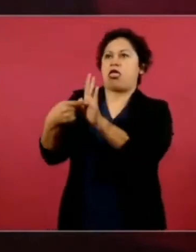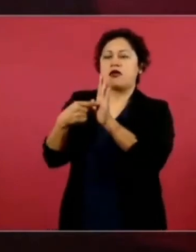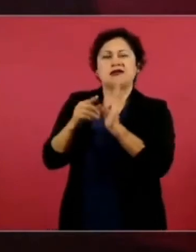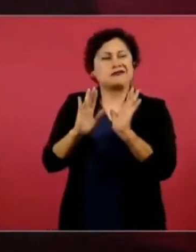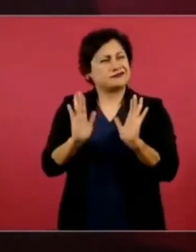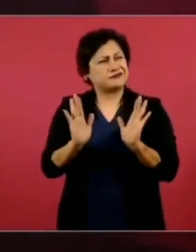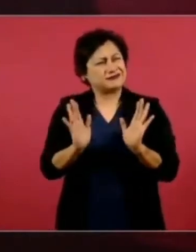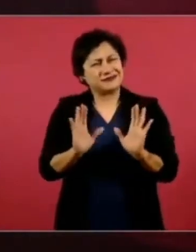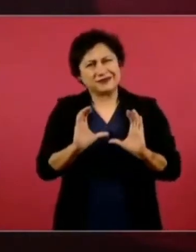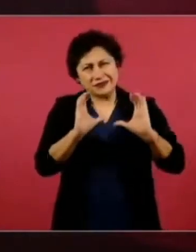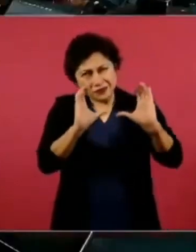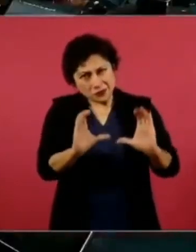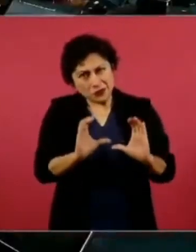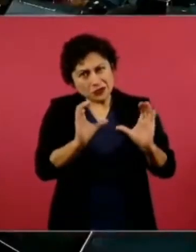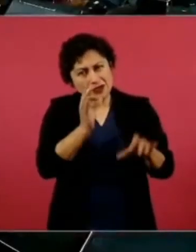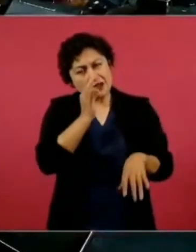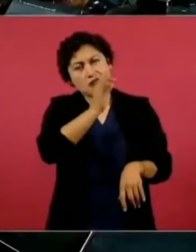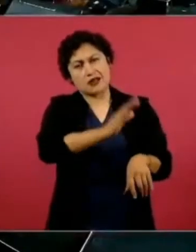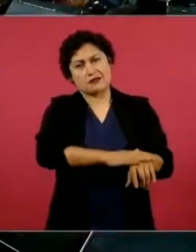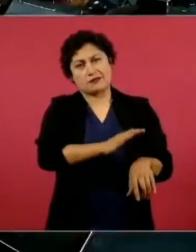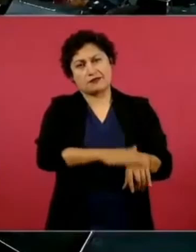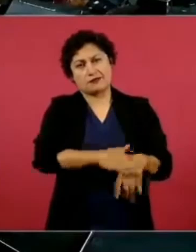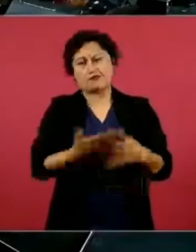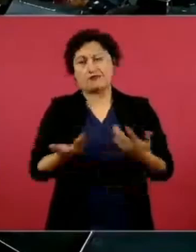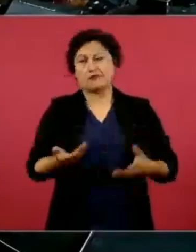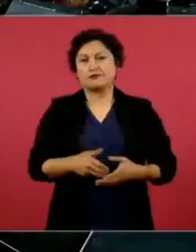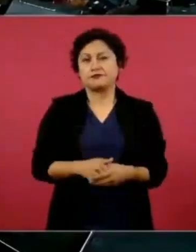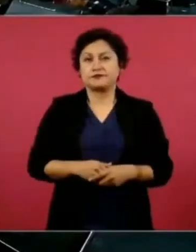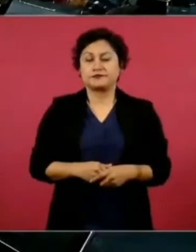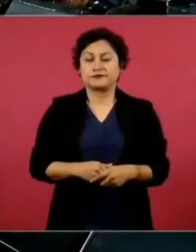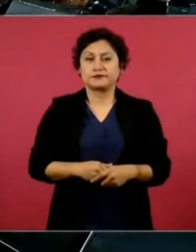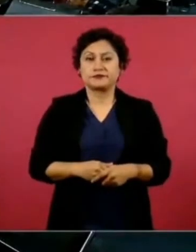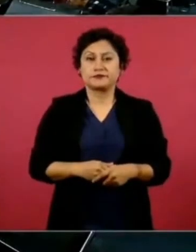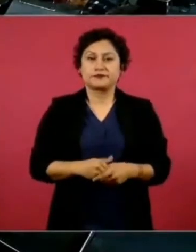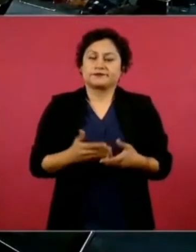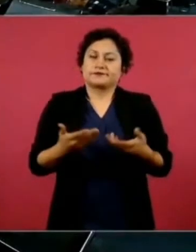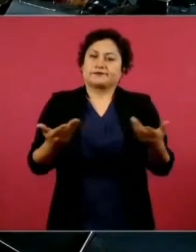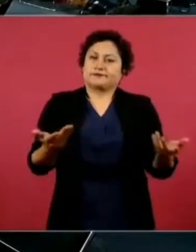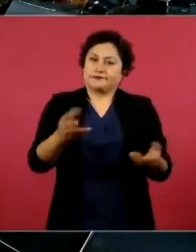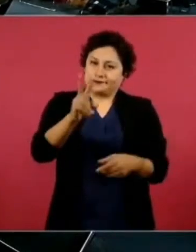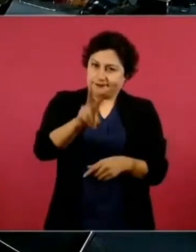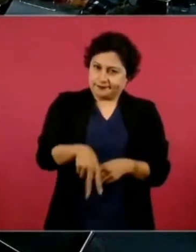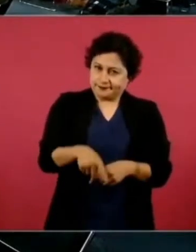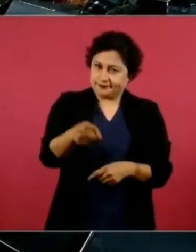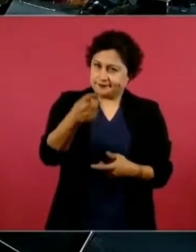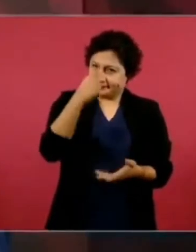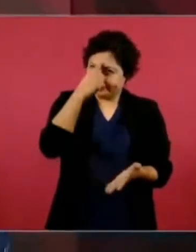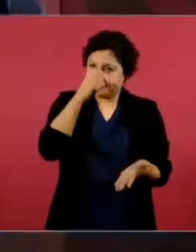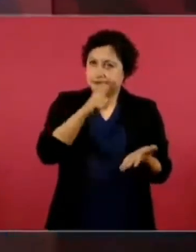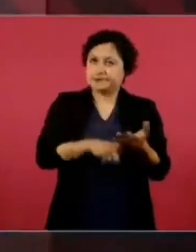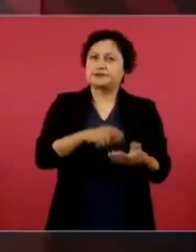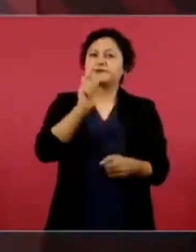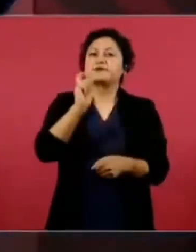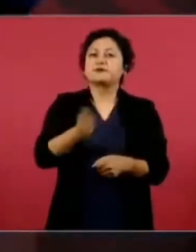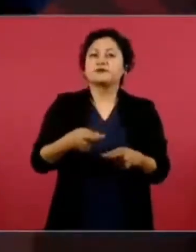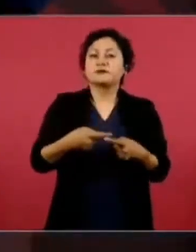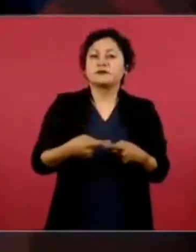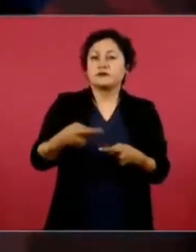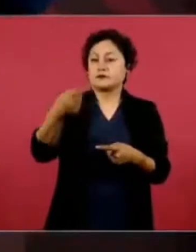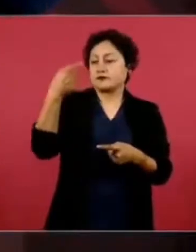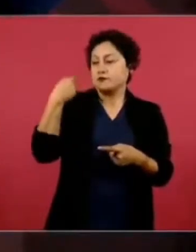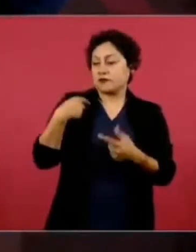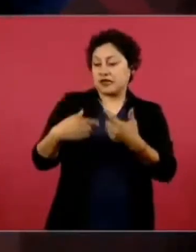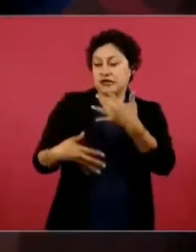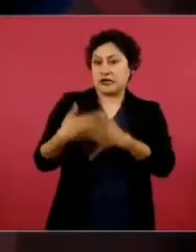¿Cómo es posible que hace 15, 20 años se define en la